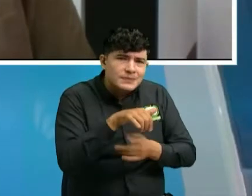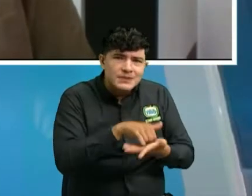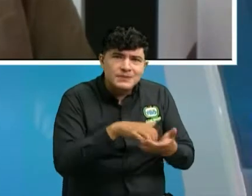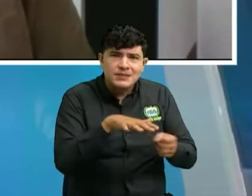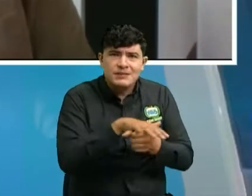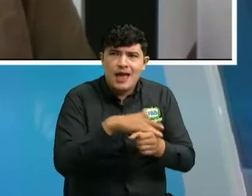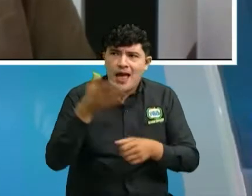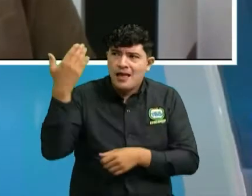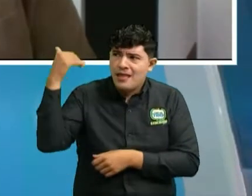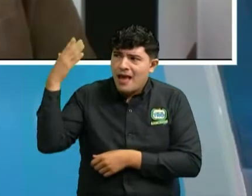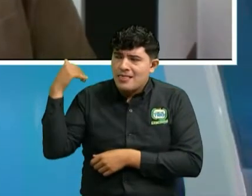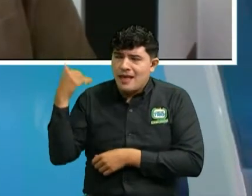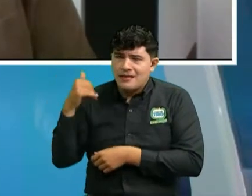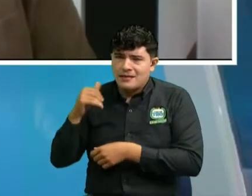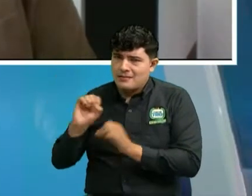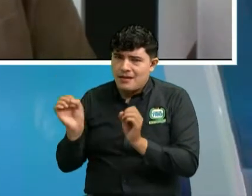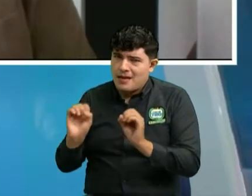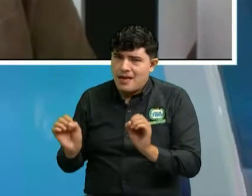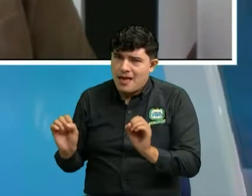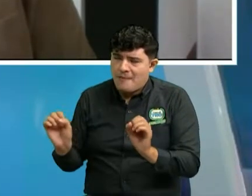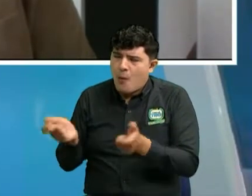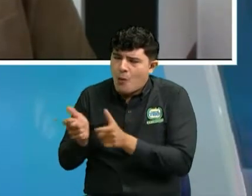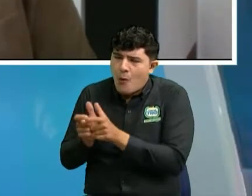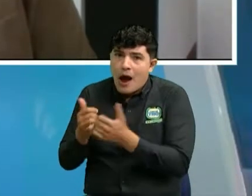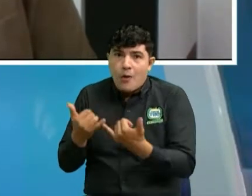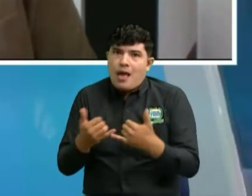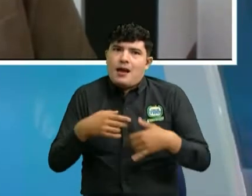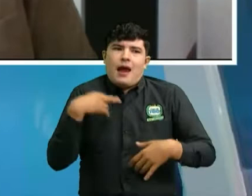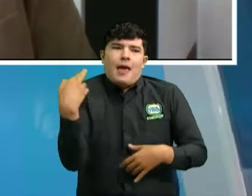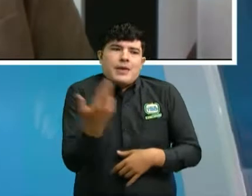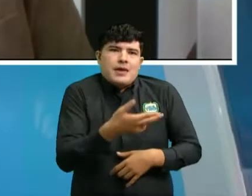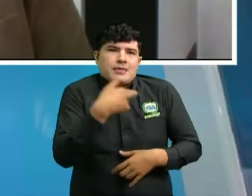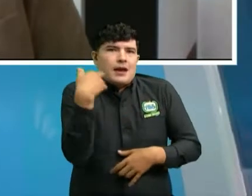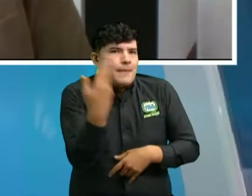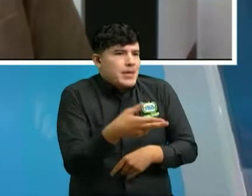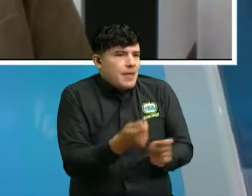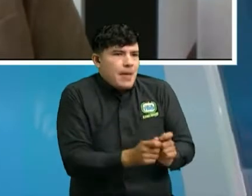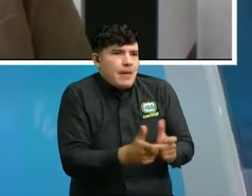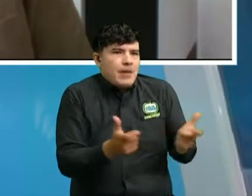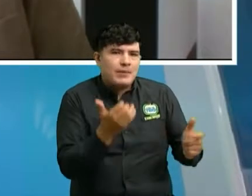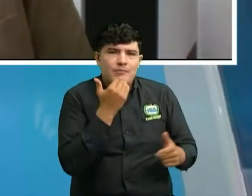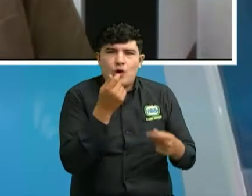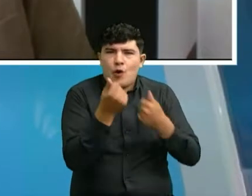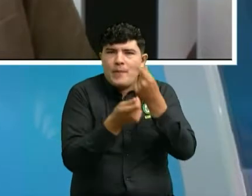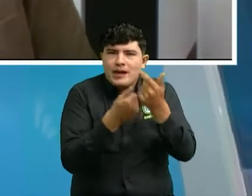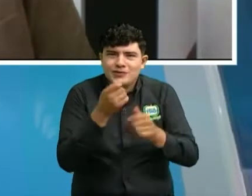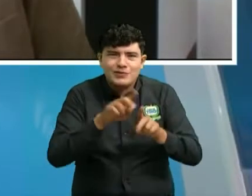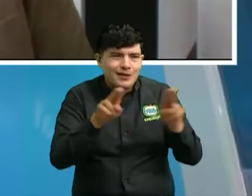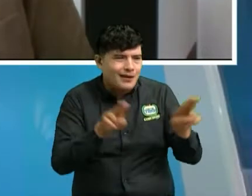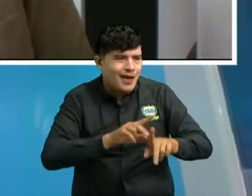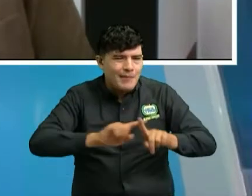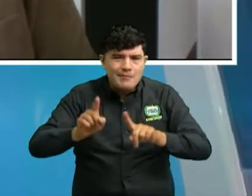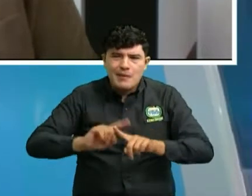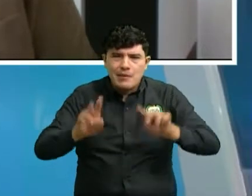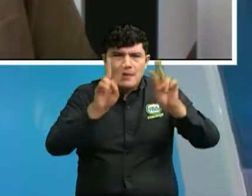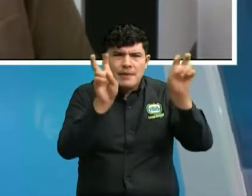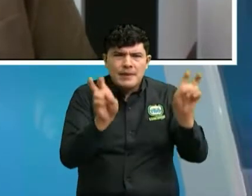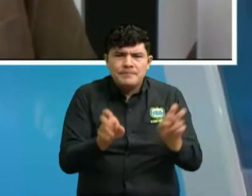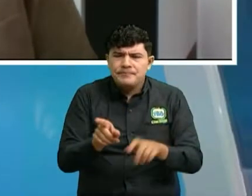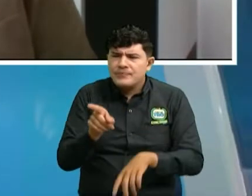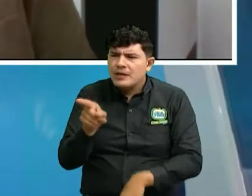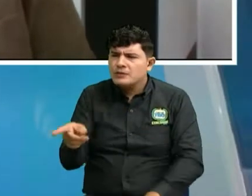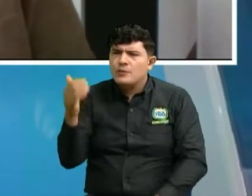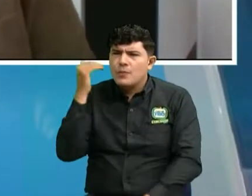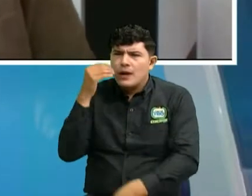no era tan frecuente ahora es muy frecuente dado el comercio en línea y bueno todo este tema que puede hacer la